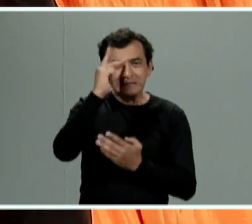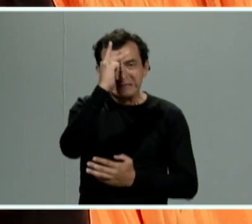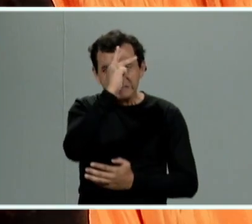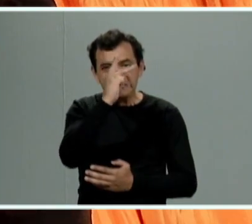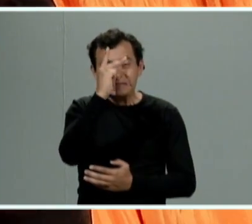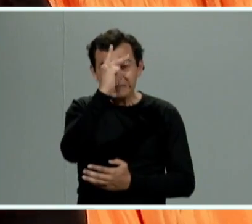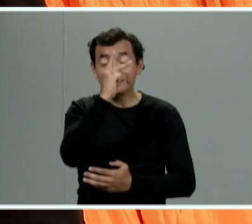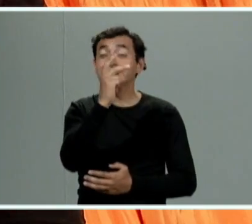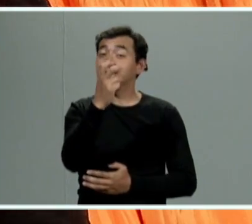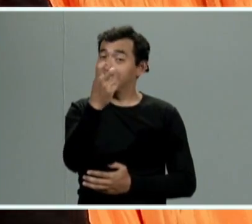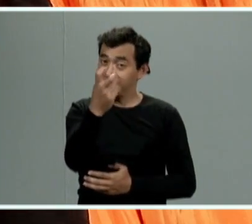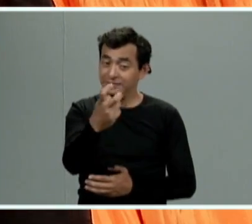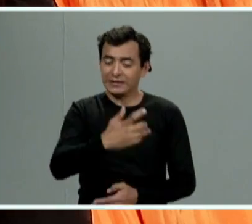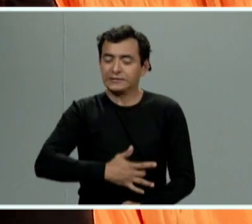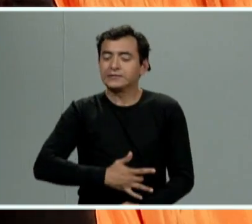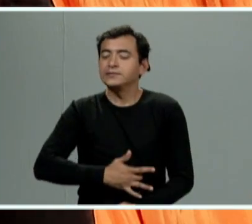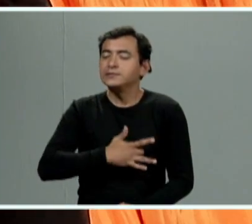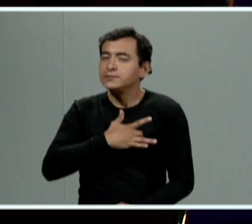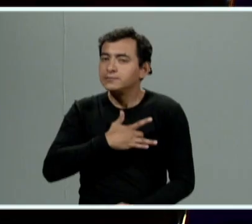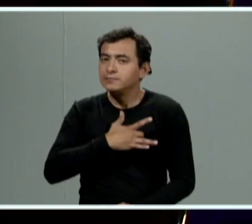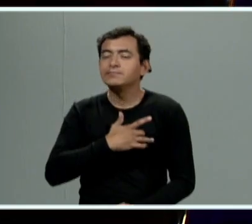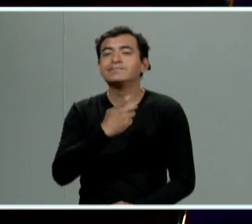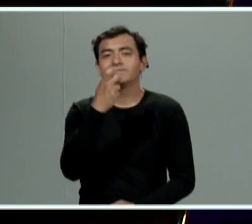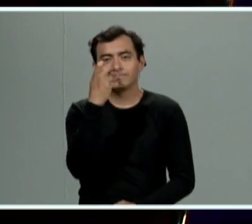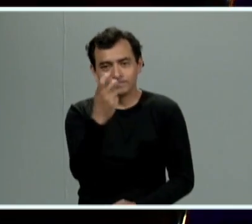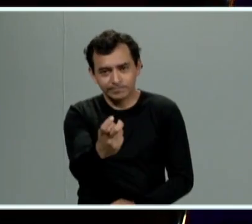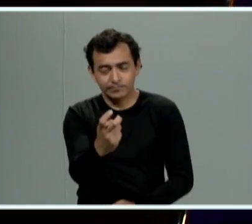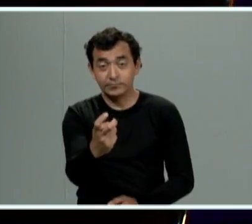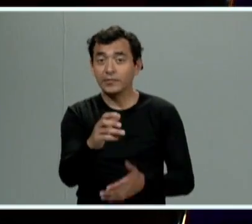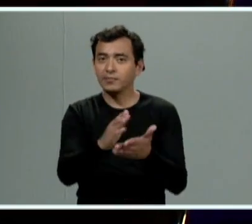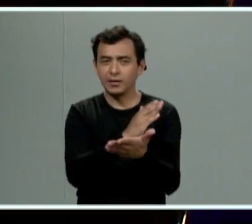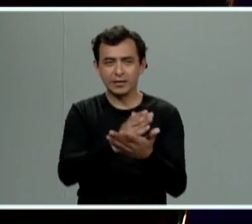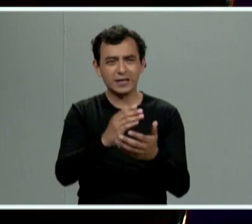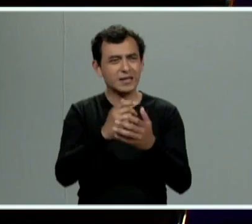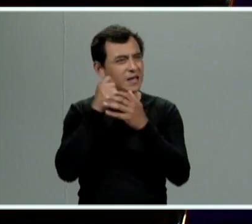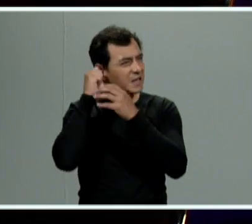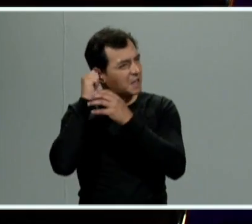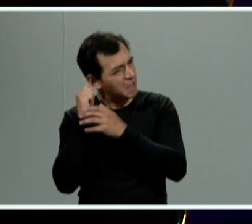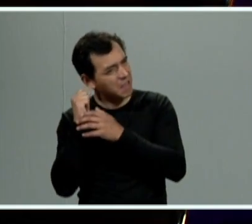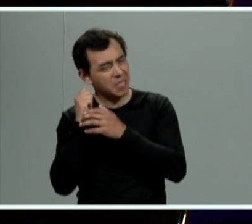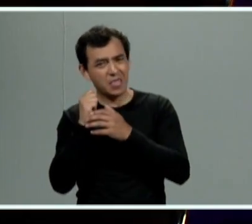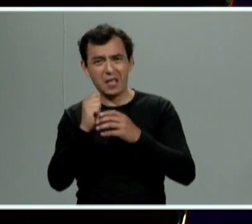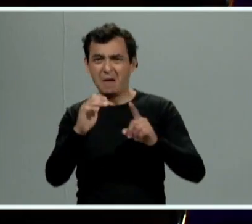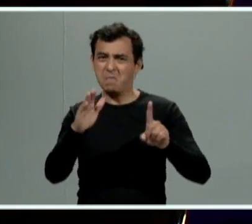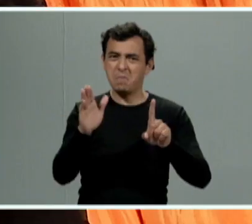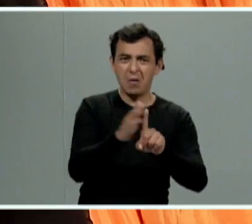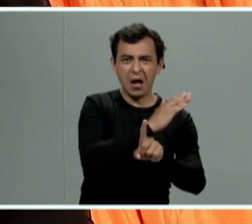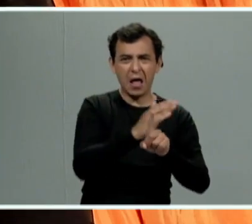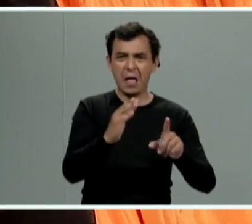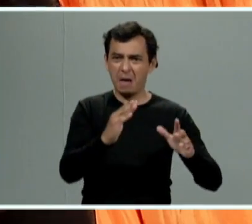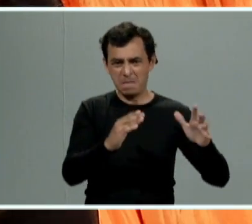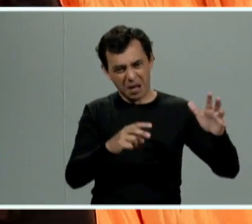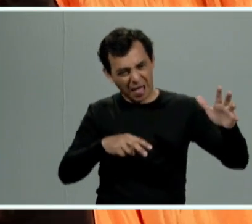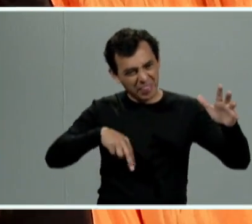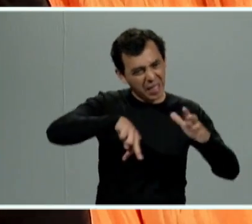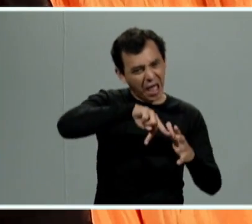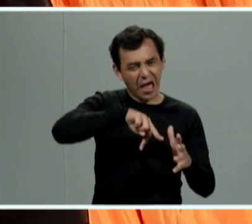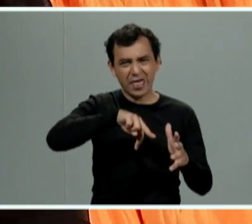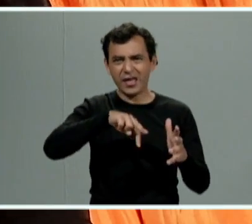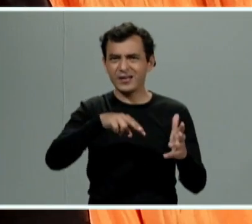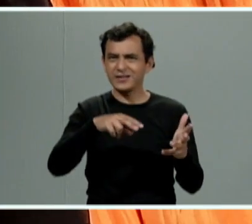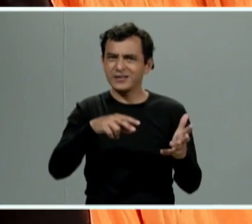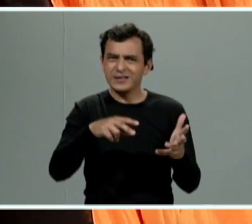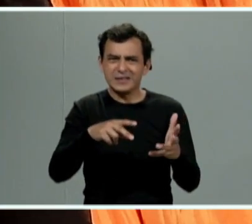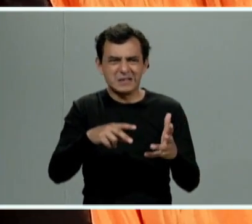en sí la violencia física después de lo que hemos escuchado que son jaloneos que llegan a ser cachetadas que llegan a ser patadas que llega a ser sometimiento